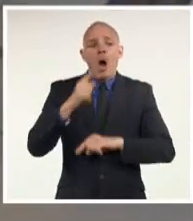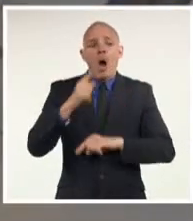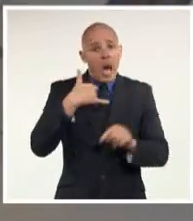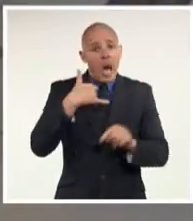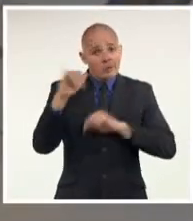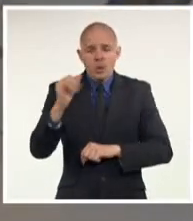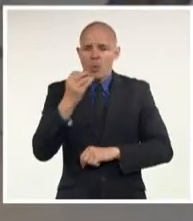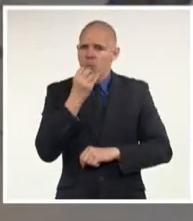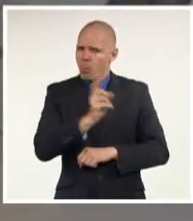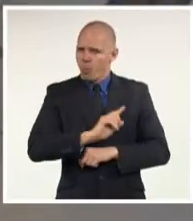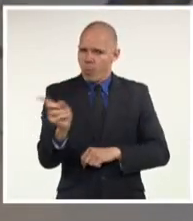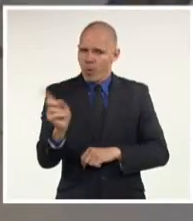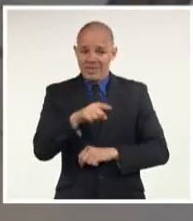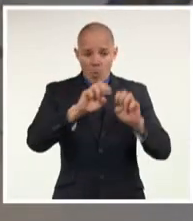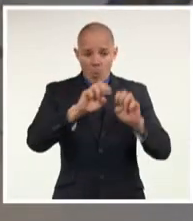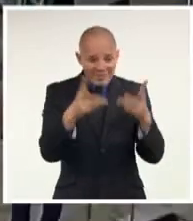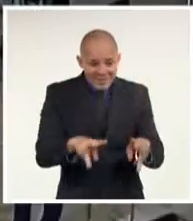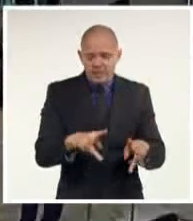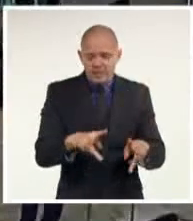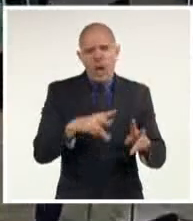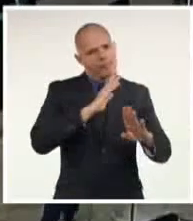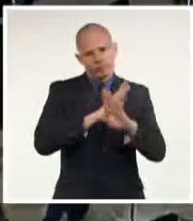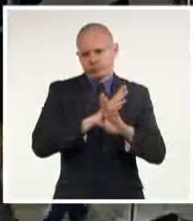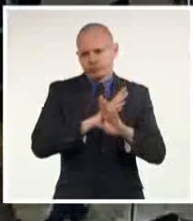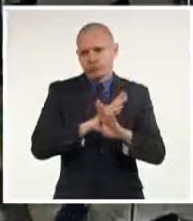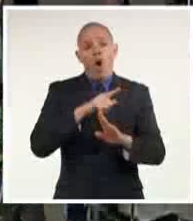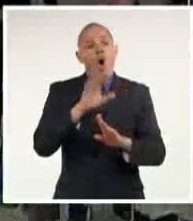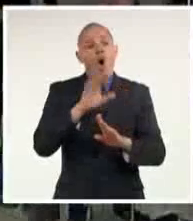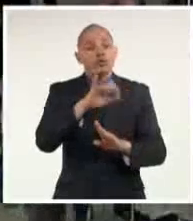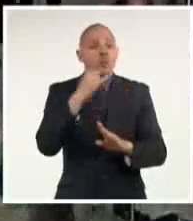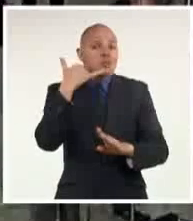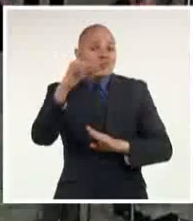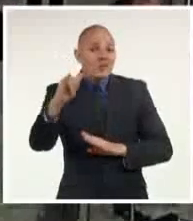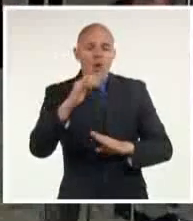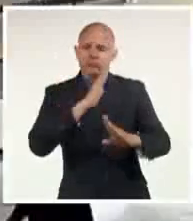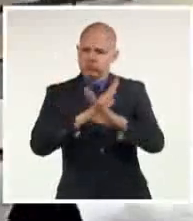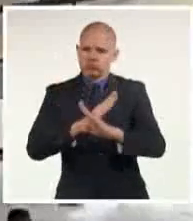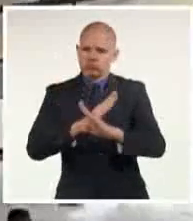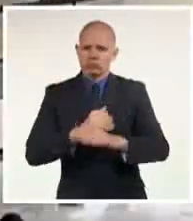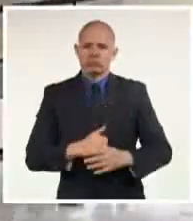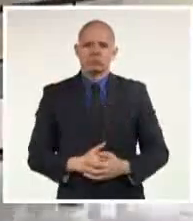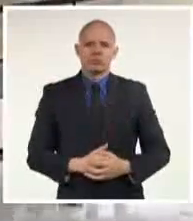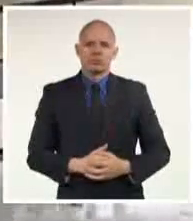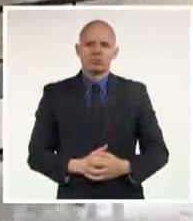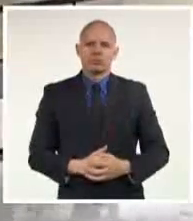país, el uso de las redes sociales o contactar con otra persona involucrada en los sucesos.